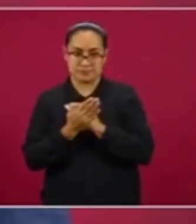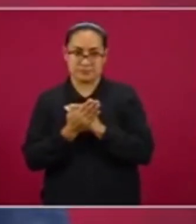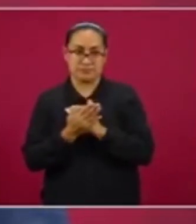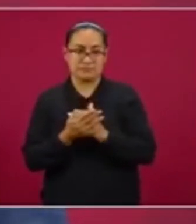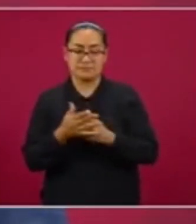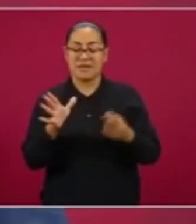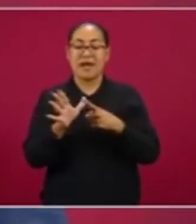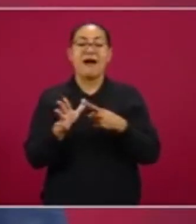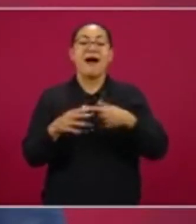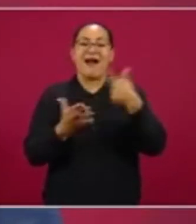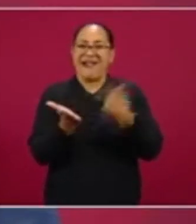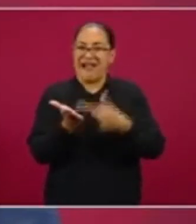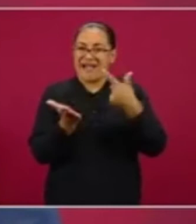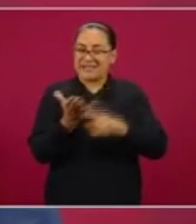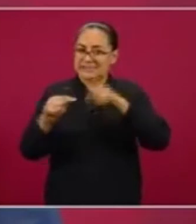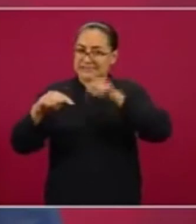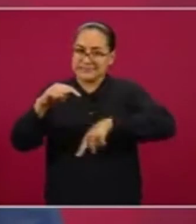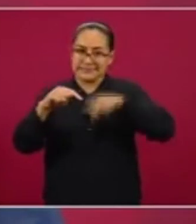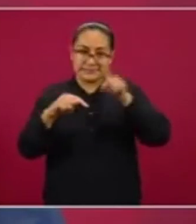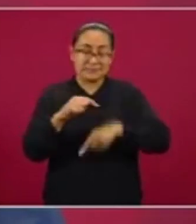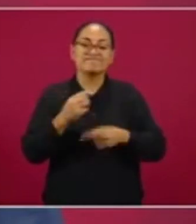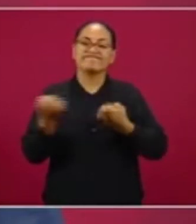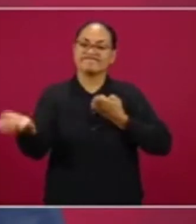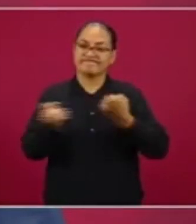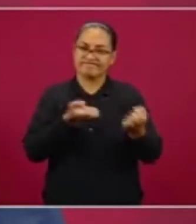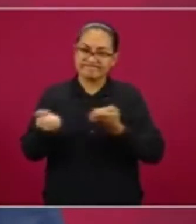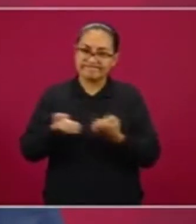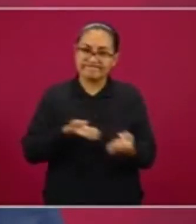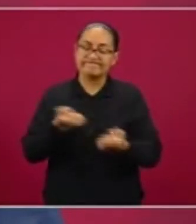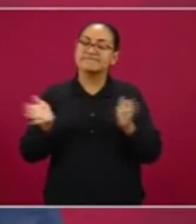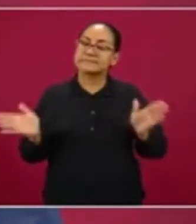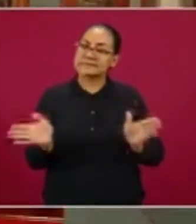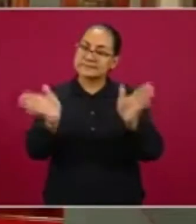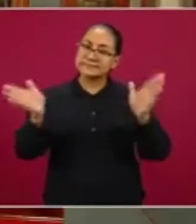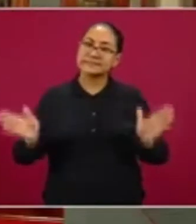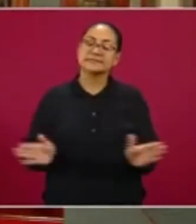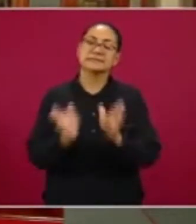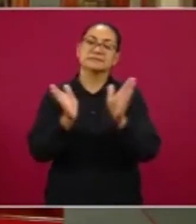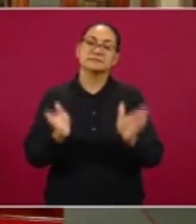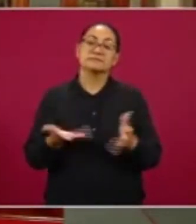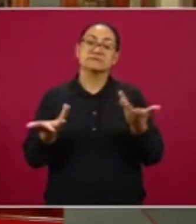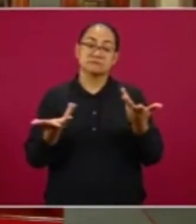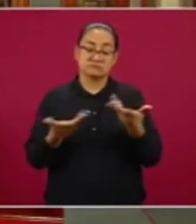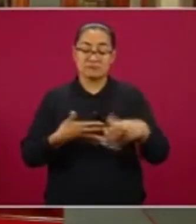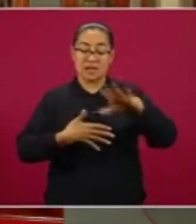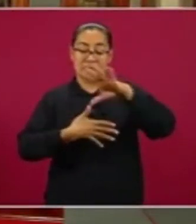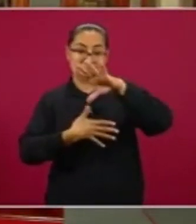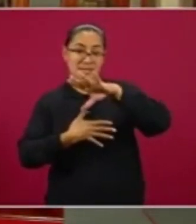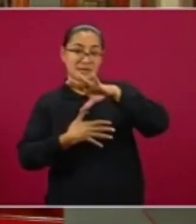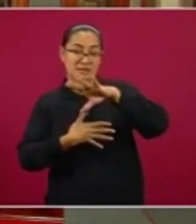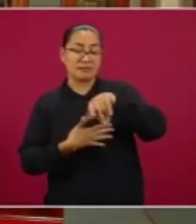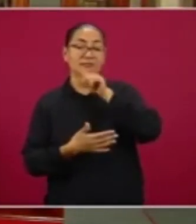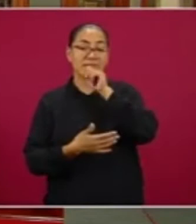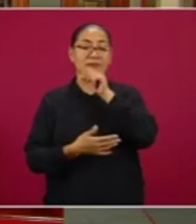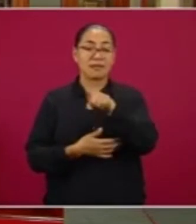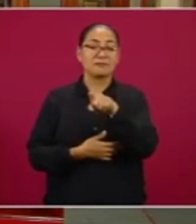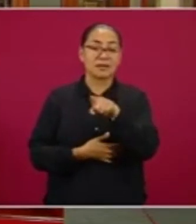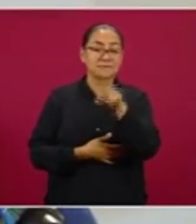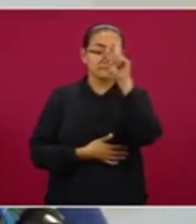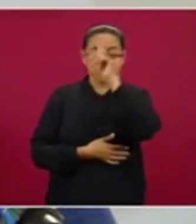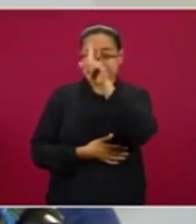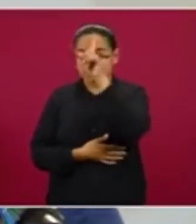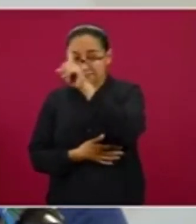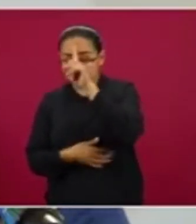certeza la composición de aquello que ingieren. En la región de las Américas tenemos además las recomendaciones de políticas sustentadas en la mejor evidencia